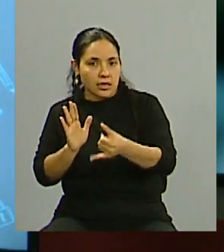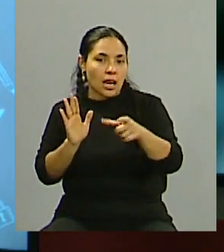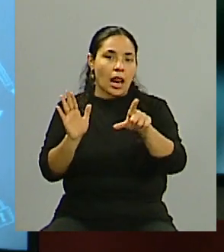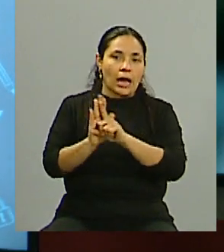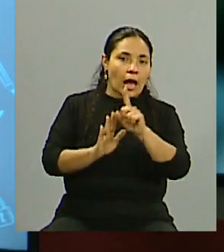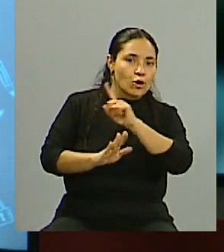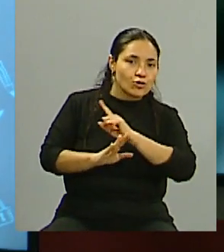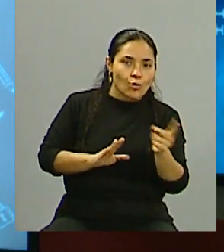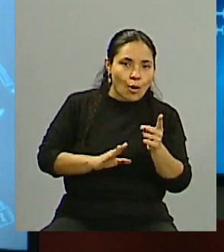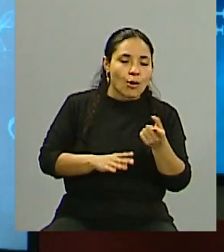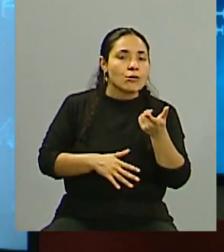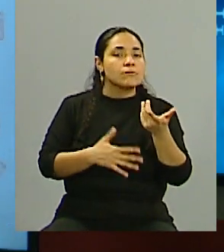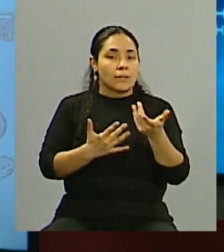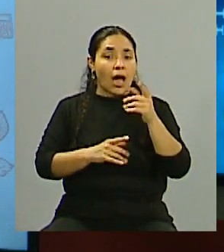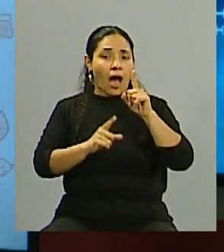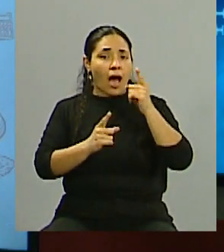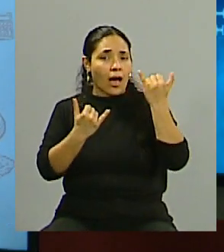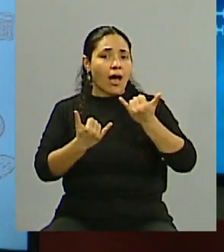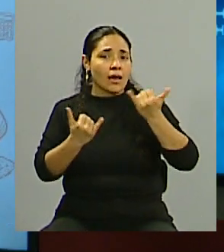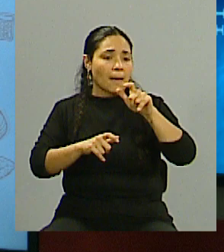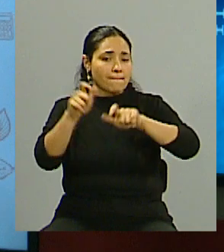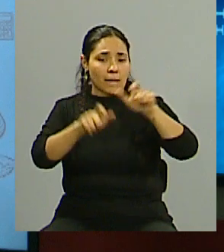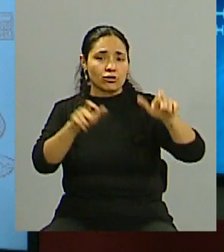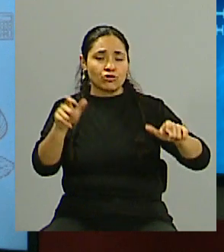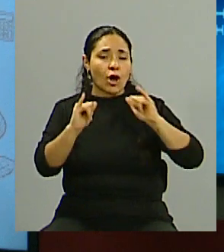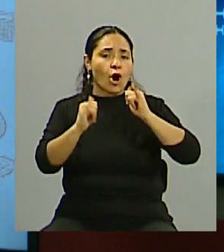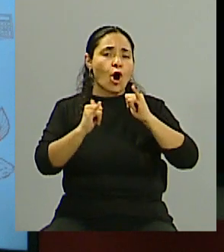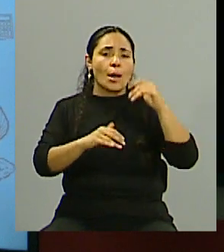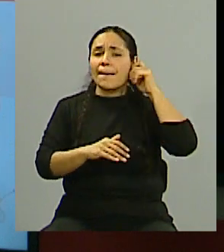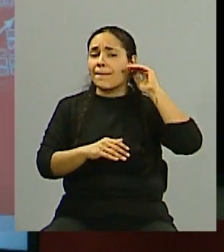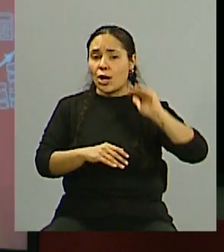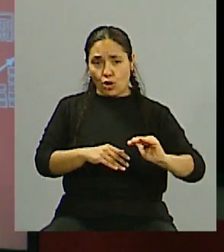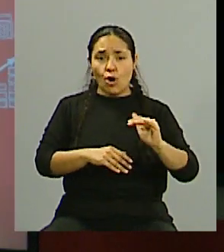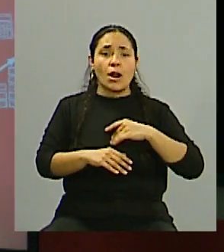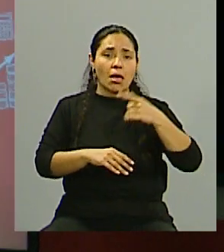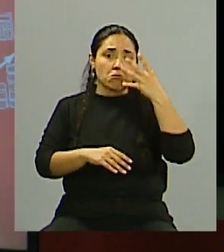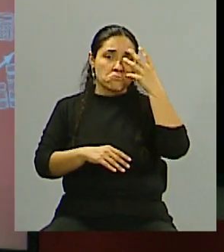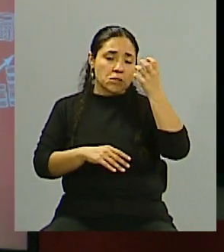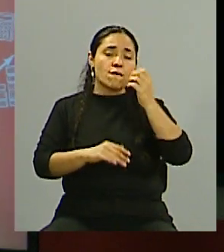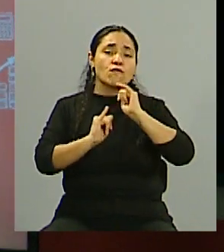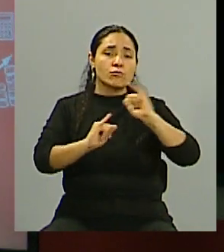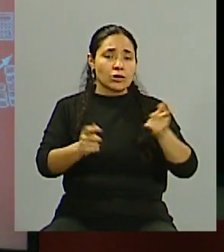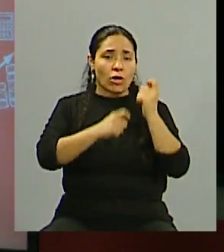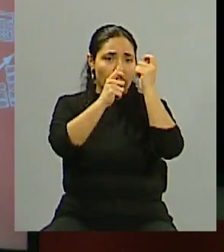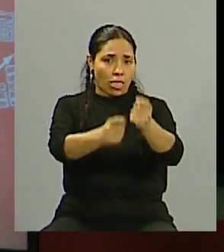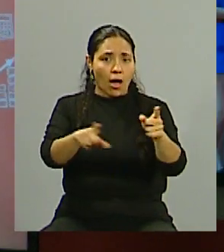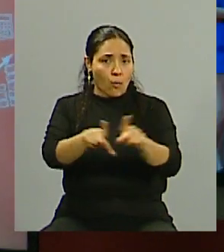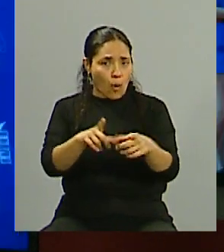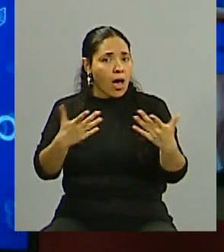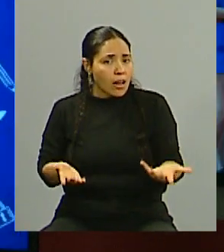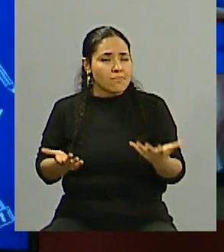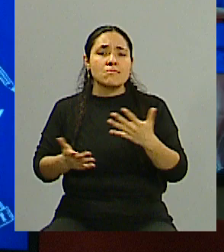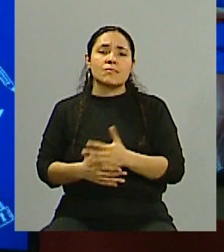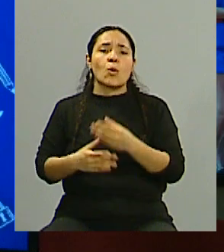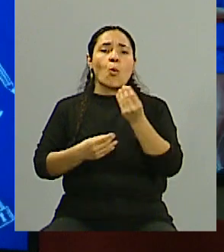Había menores que iban a dar sus datos. ¿Cuál es el panorama que se encontró en la